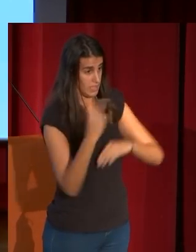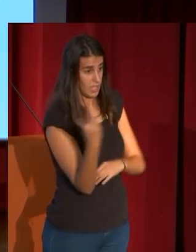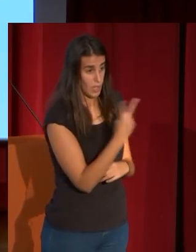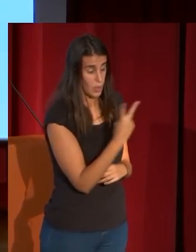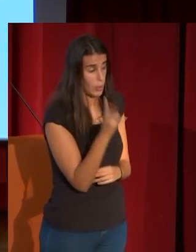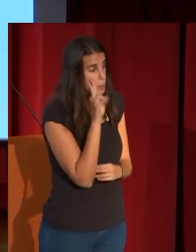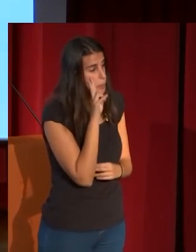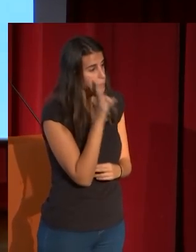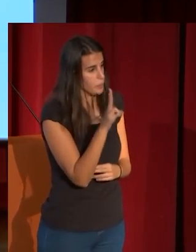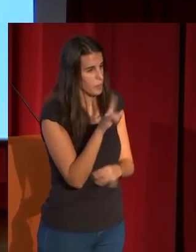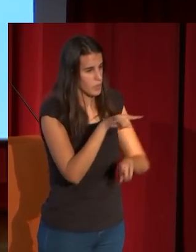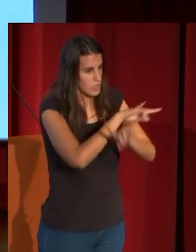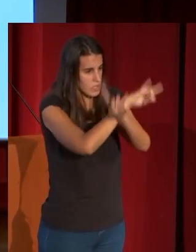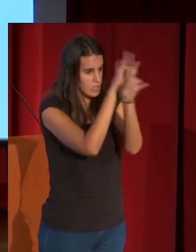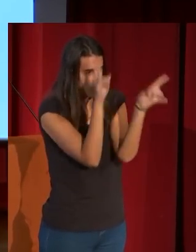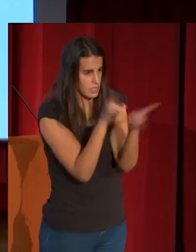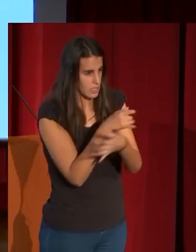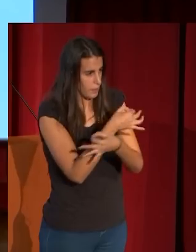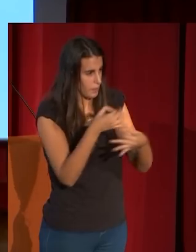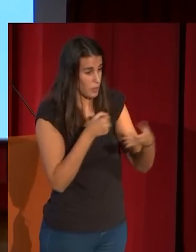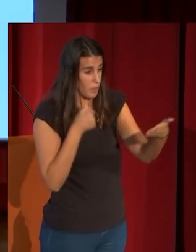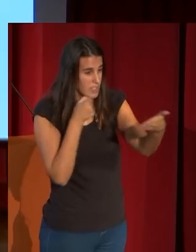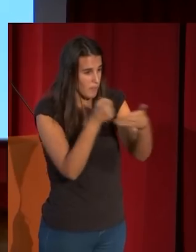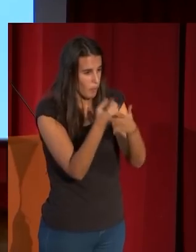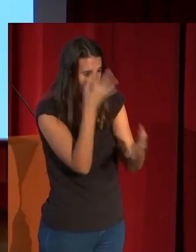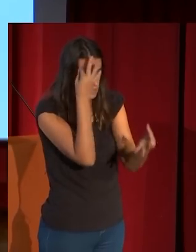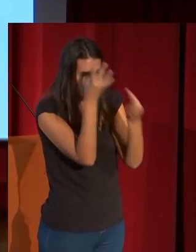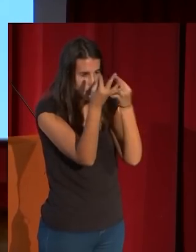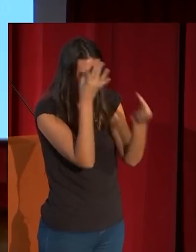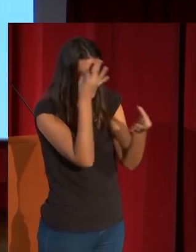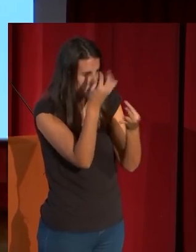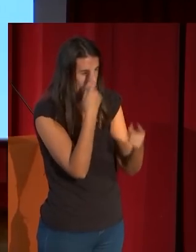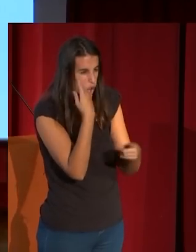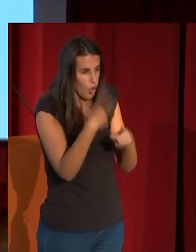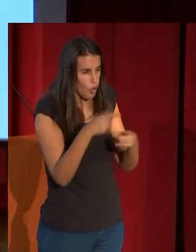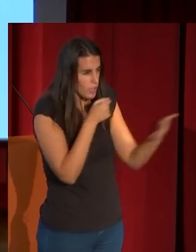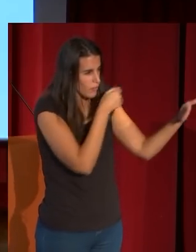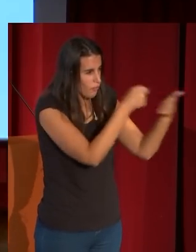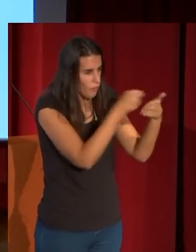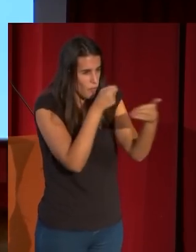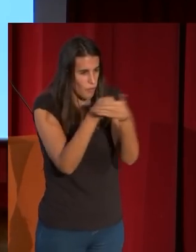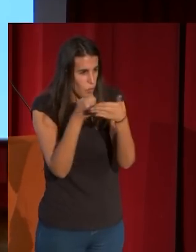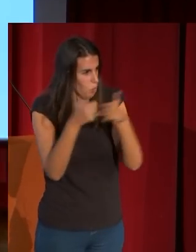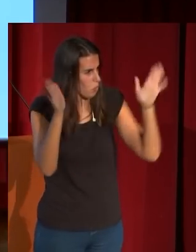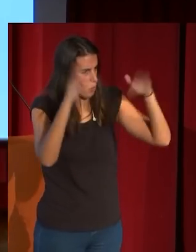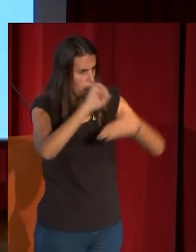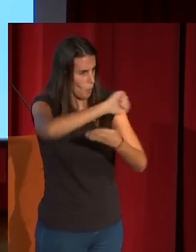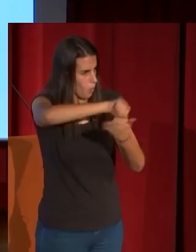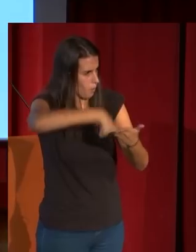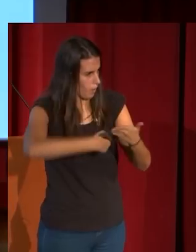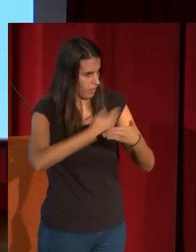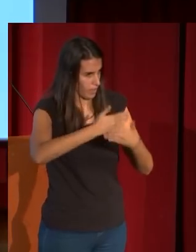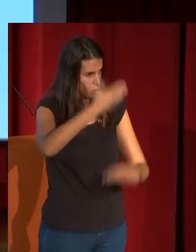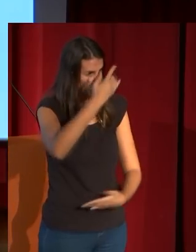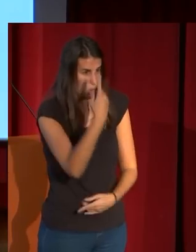también la geometrización del fondo la ausencia de elementos que puedan perturbar apenas un